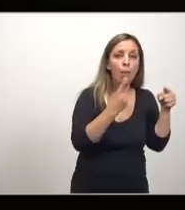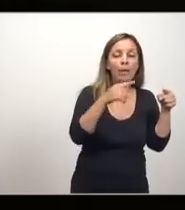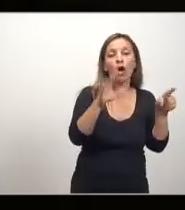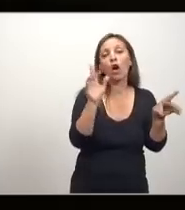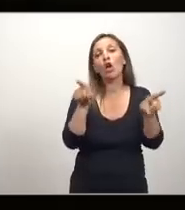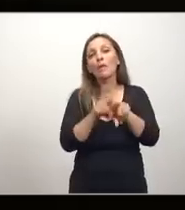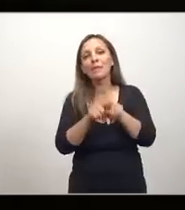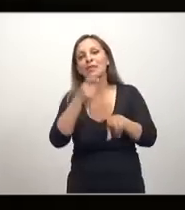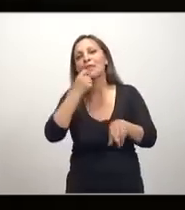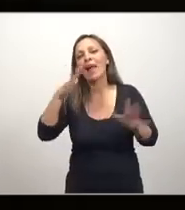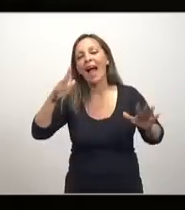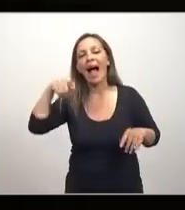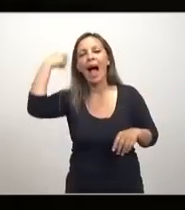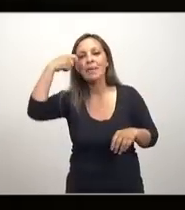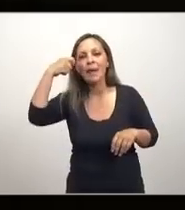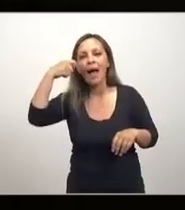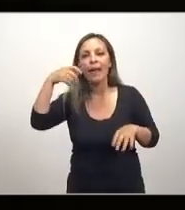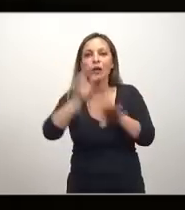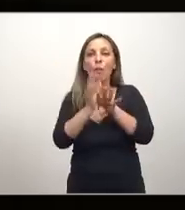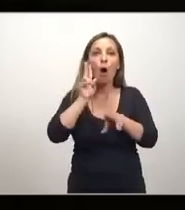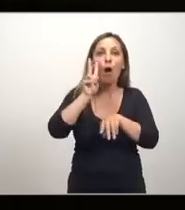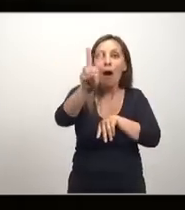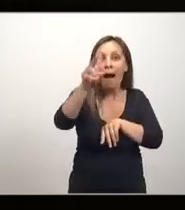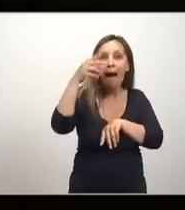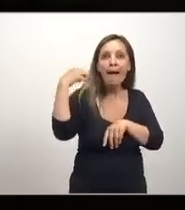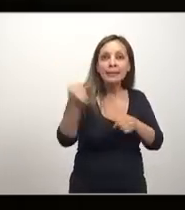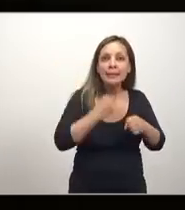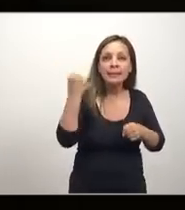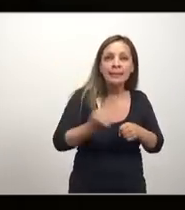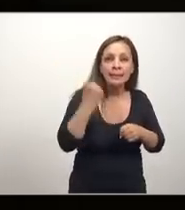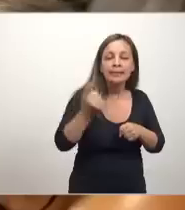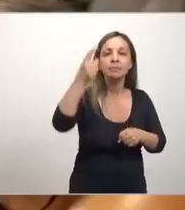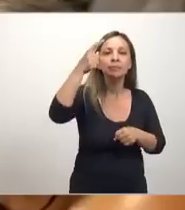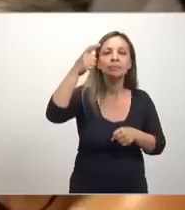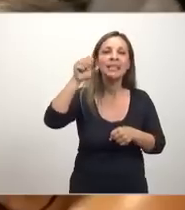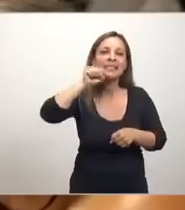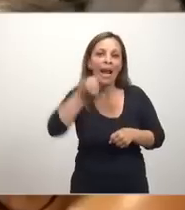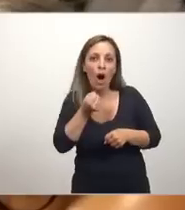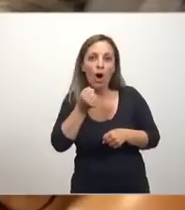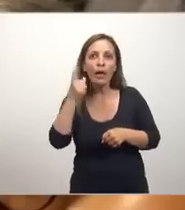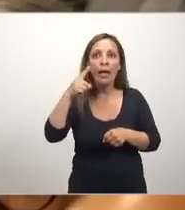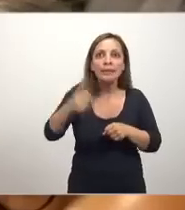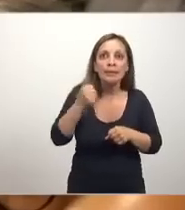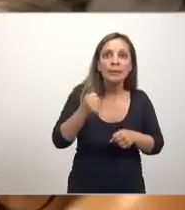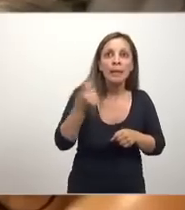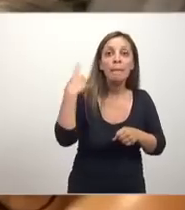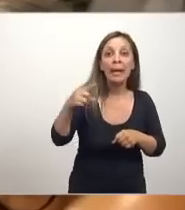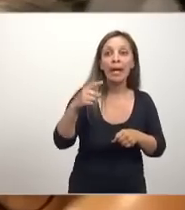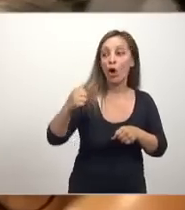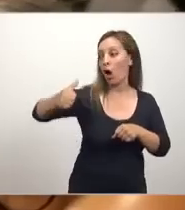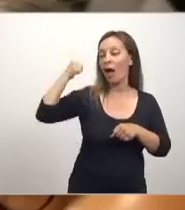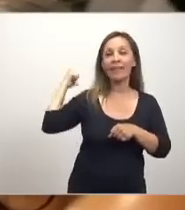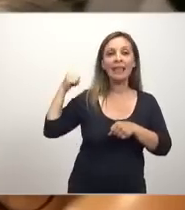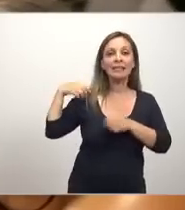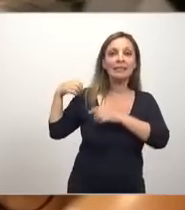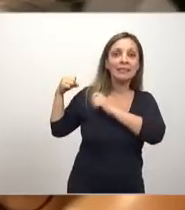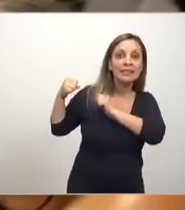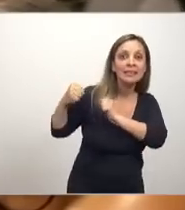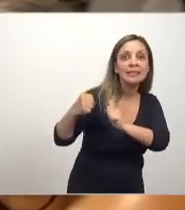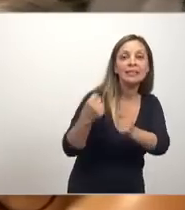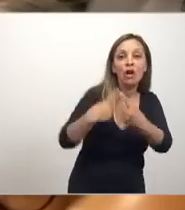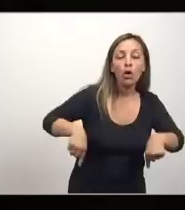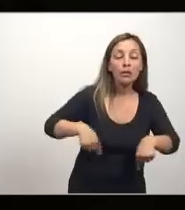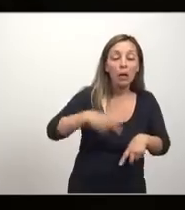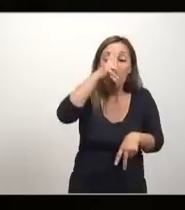zanahoria que le ponen arrastra una carreta muy pesada. Si lo que buscamos es que arrastre grandes cargas, puede ser algo